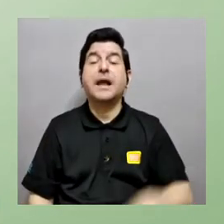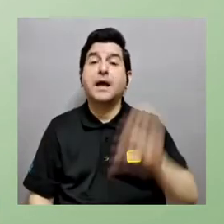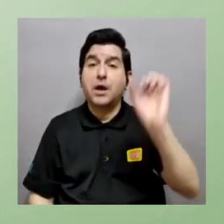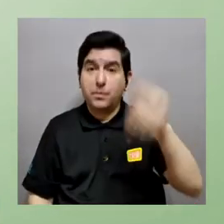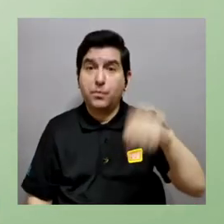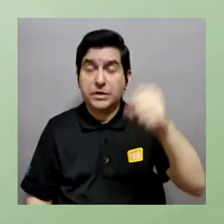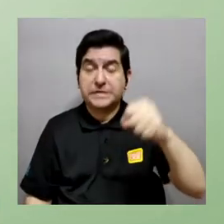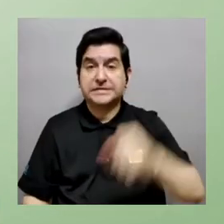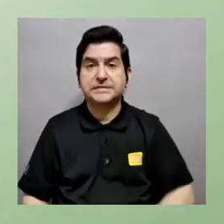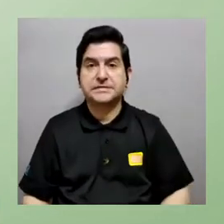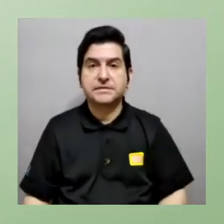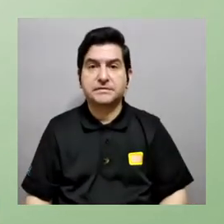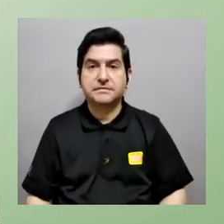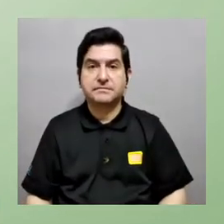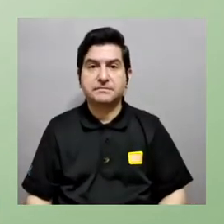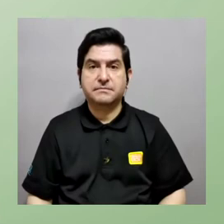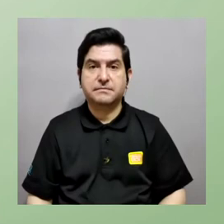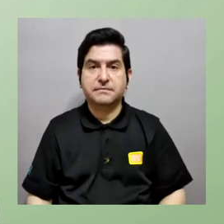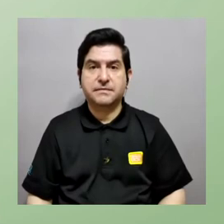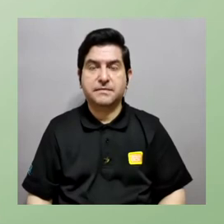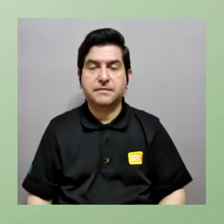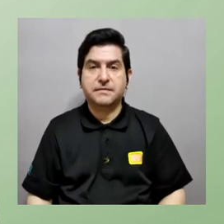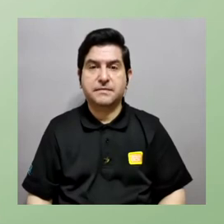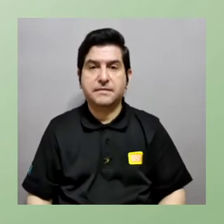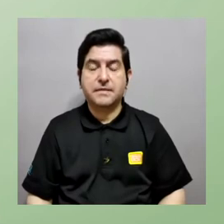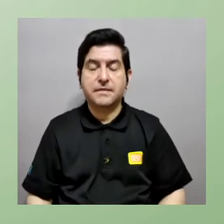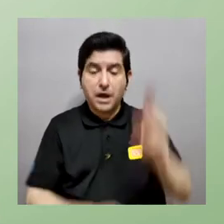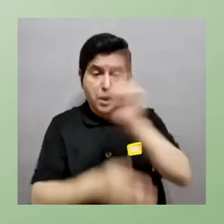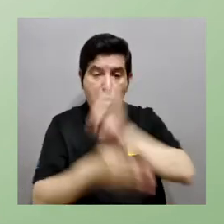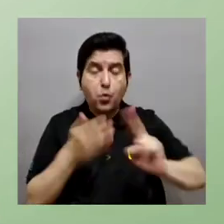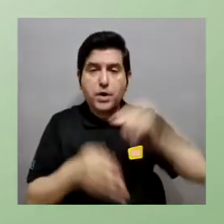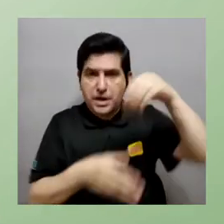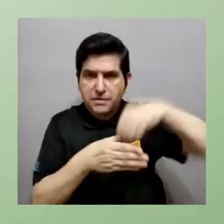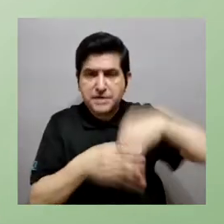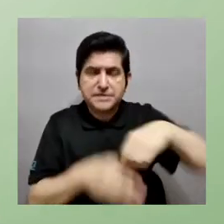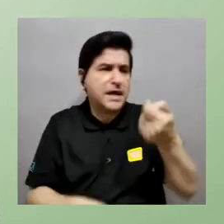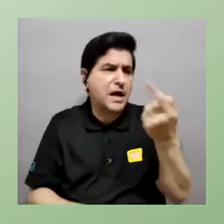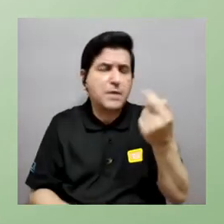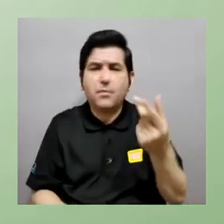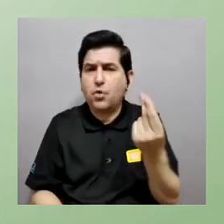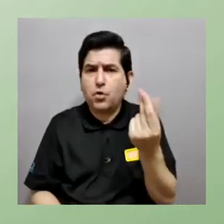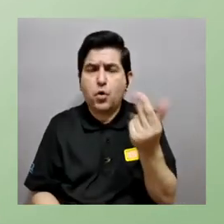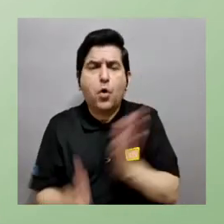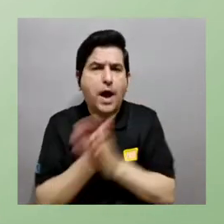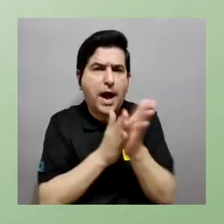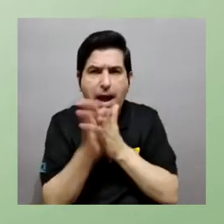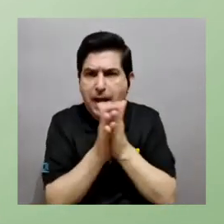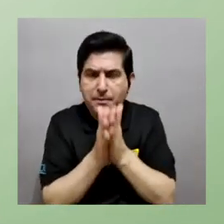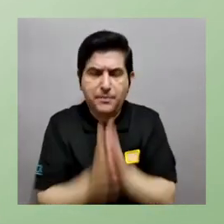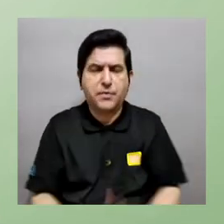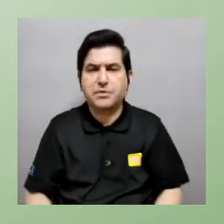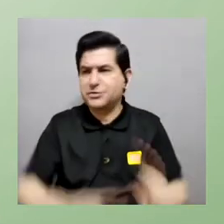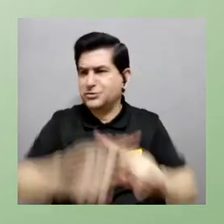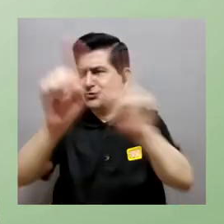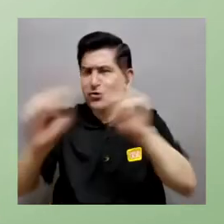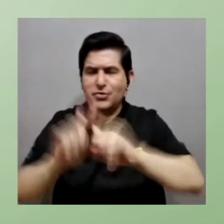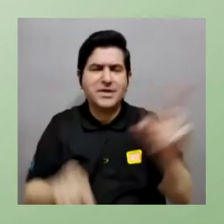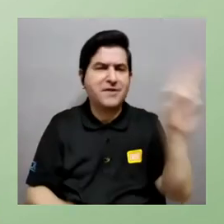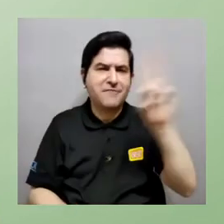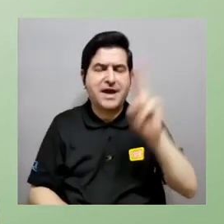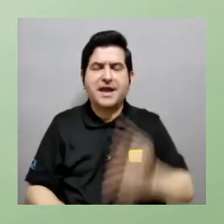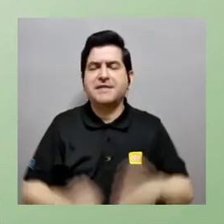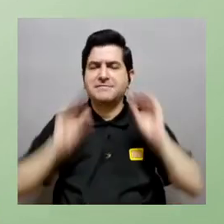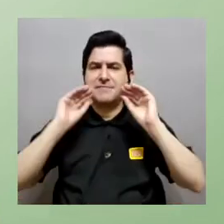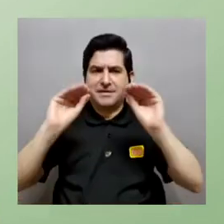adelante Federico bueno aquí estamos pues sí o sea esto es un plata la universidad que está invirtiendo y es de los pocos